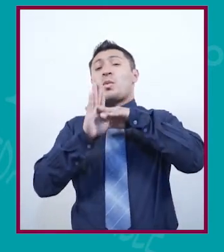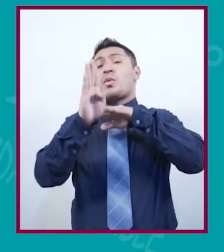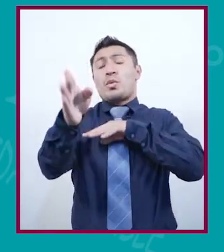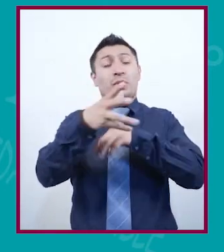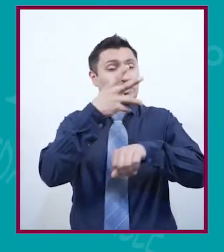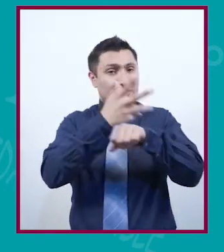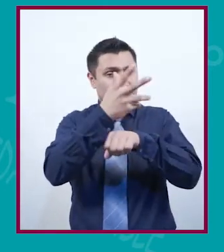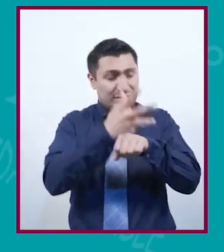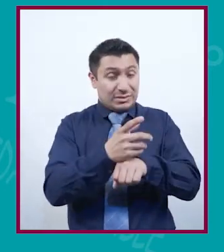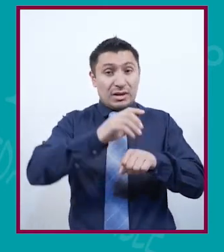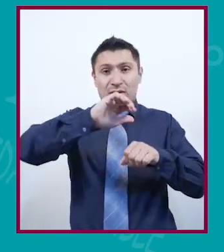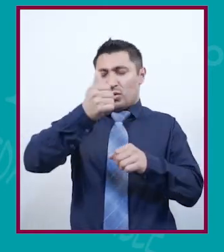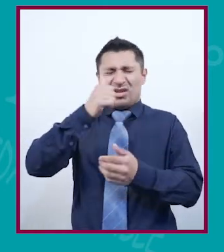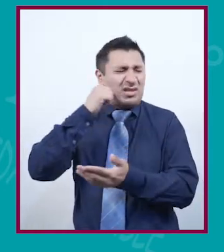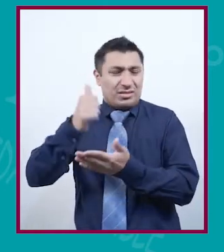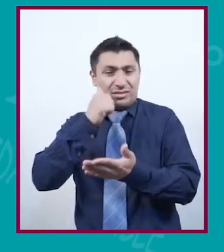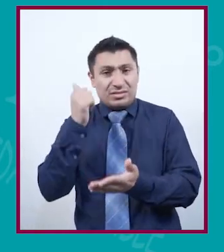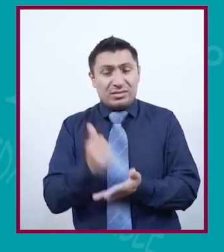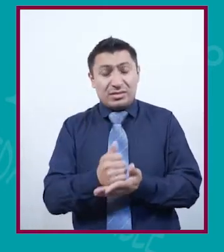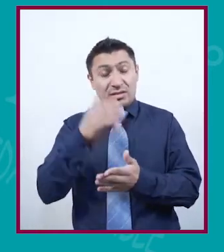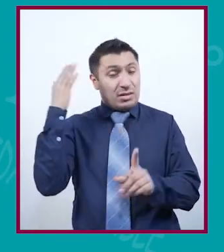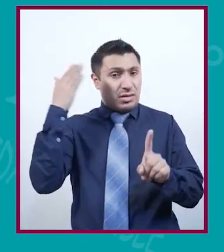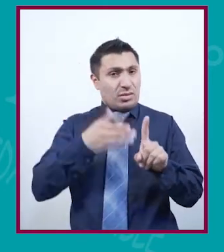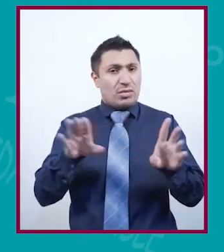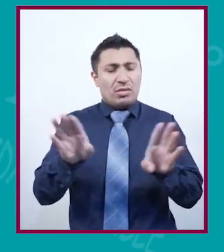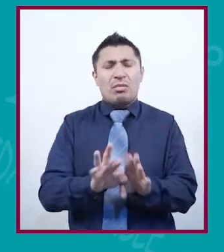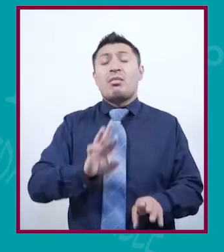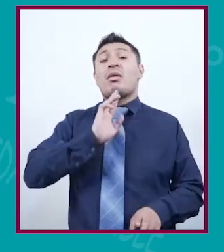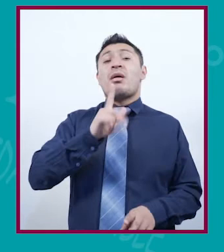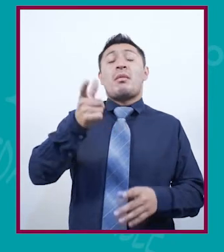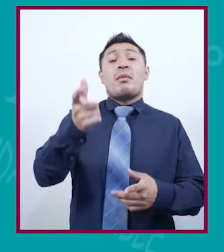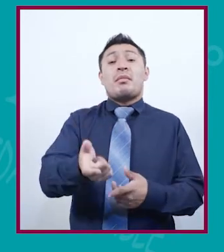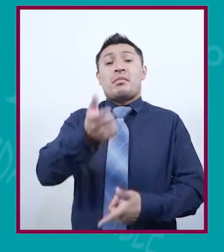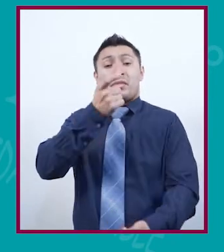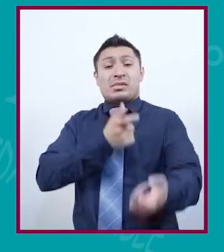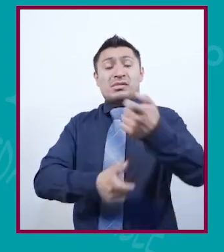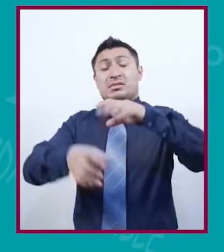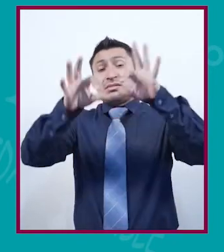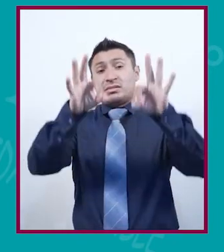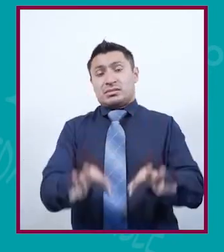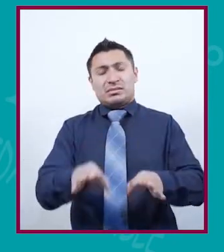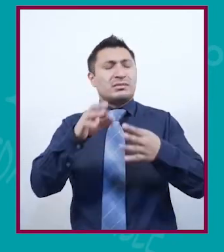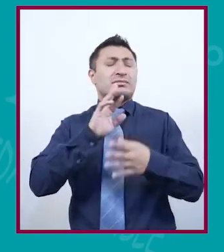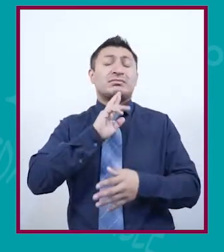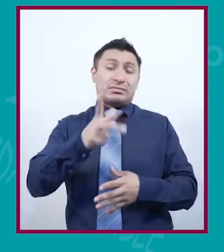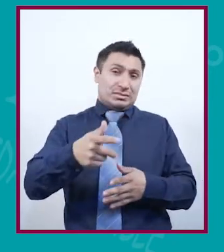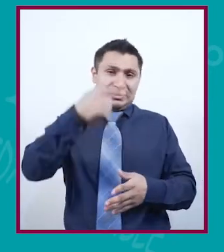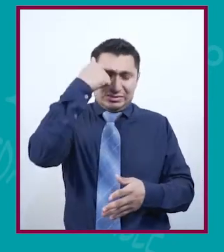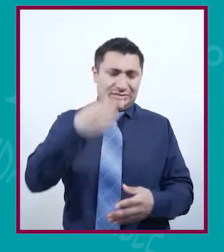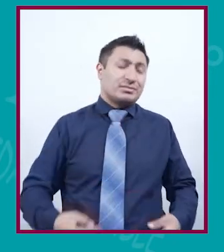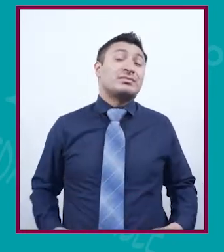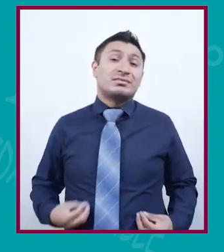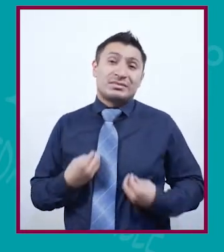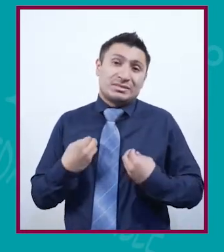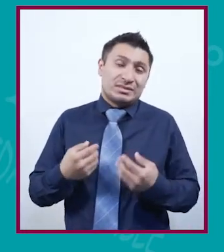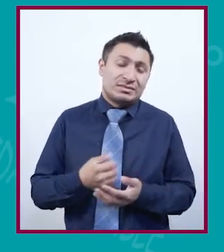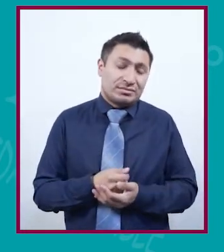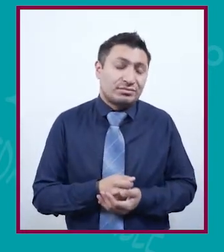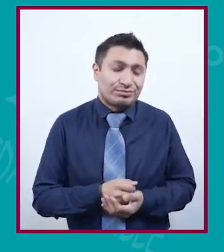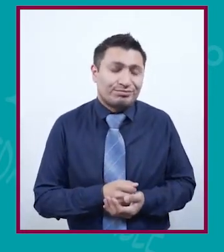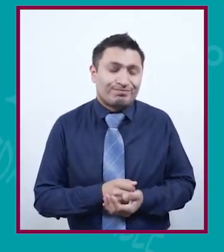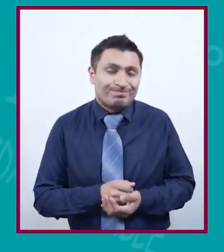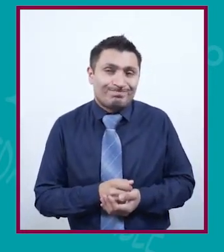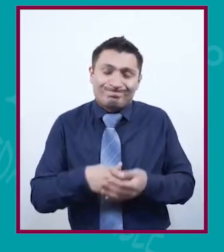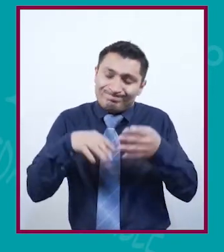otros más a las ciudades. Con la esperanza de tener un ingreso suficiente como para poder subsistir.